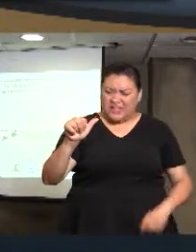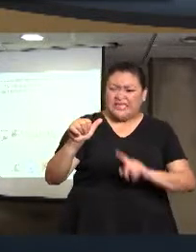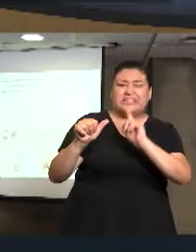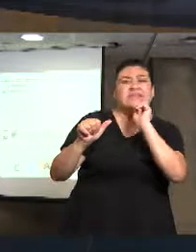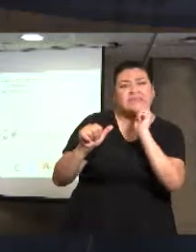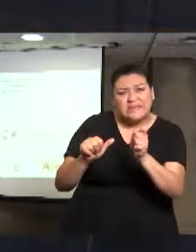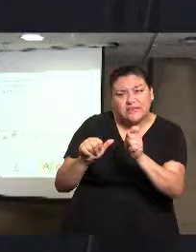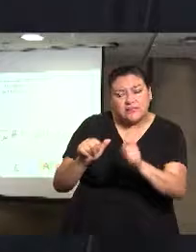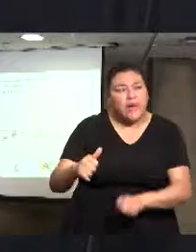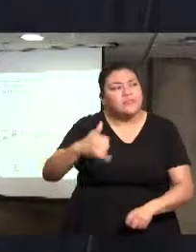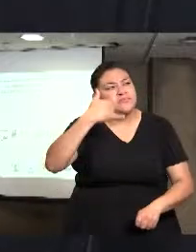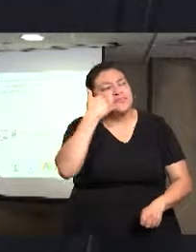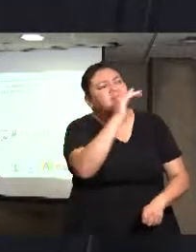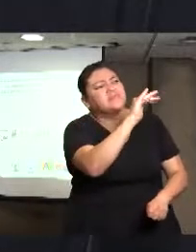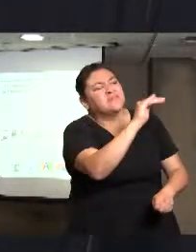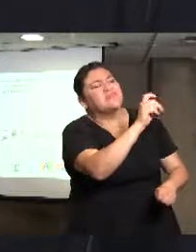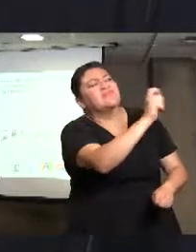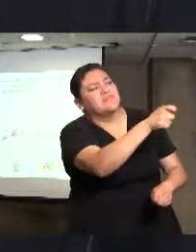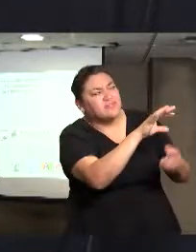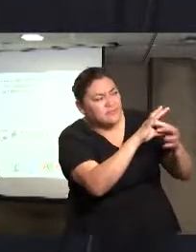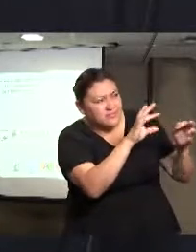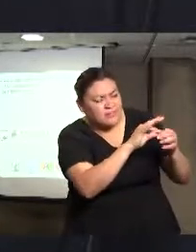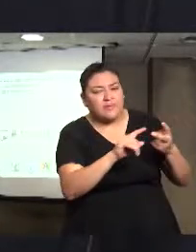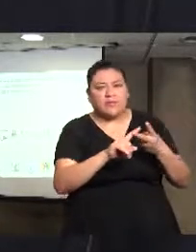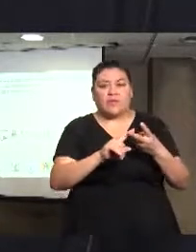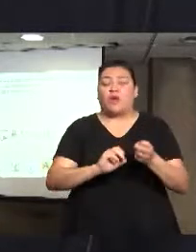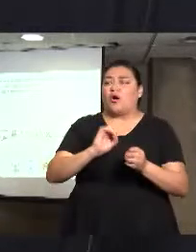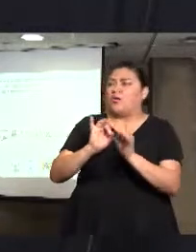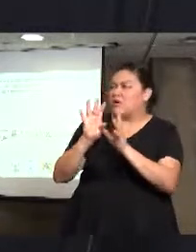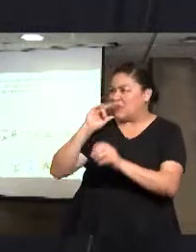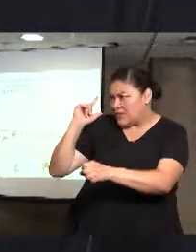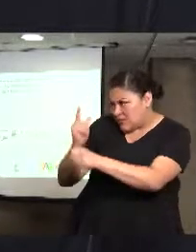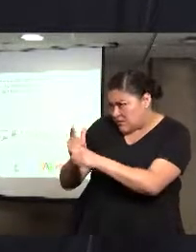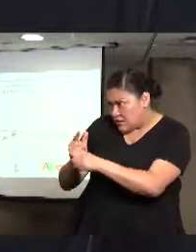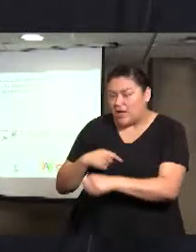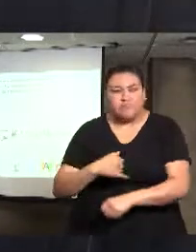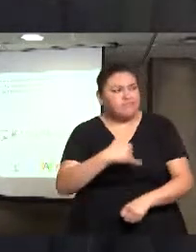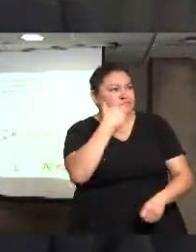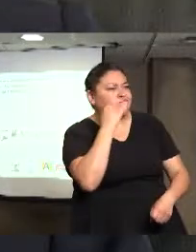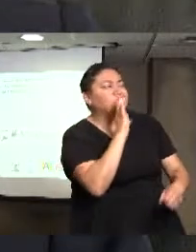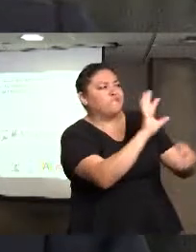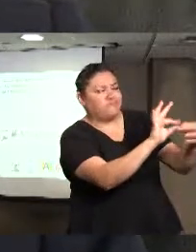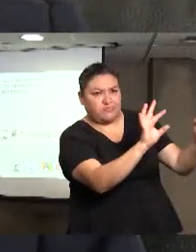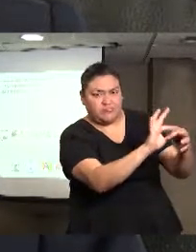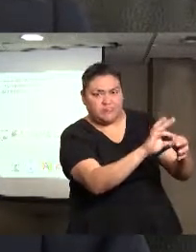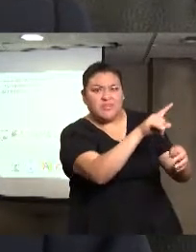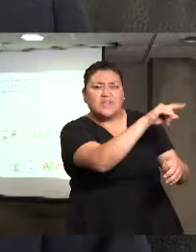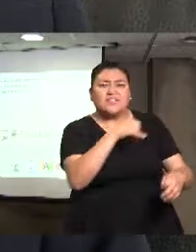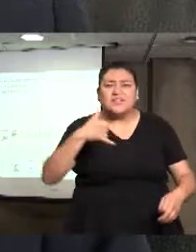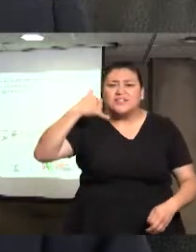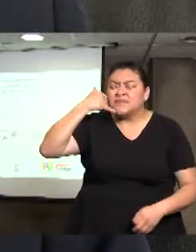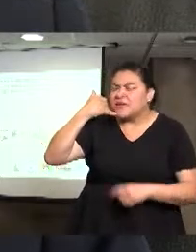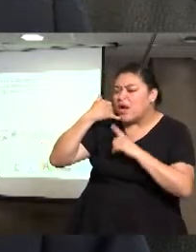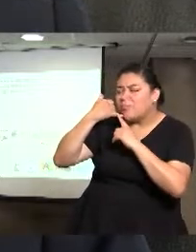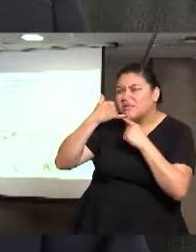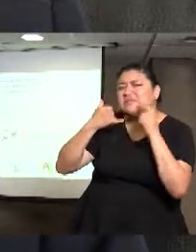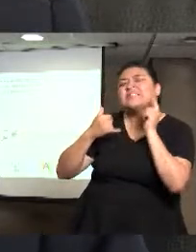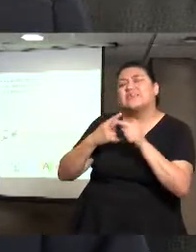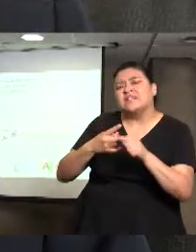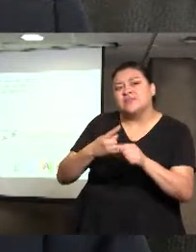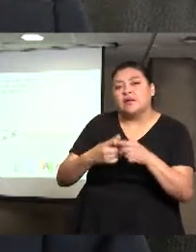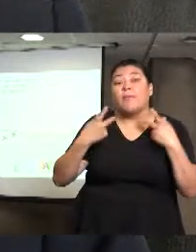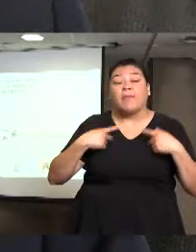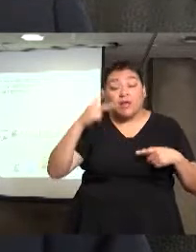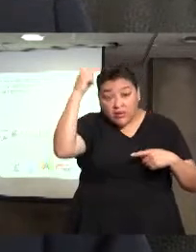se pueda comunicar con nosotros, el servicio, las 24 horas en día, siempre va a haber un psicólogo, o un abogado, que puede escucharle,